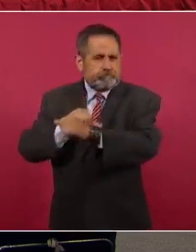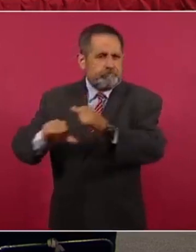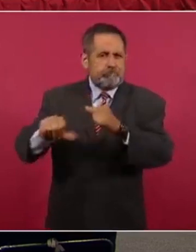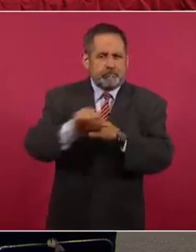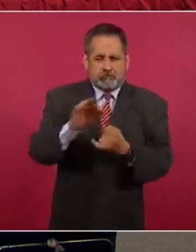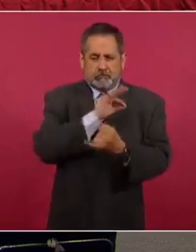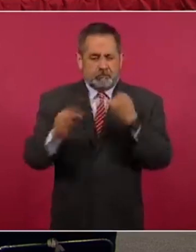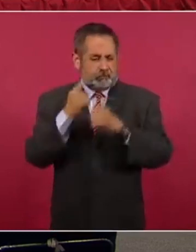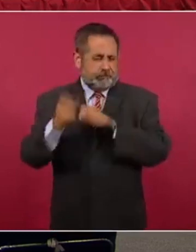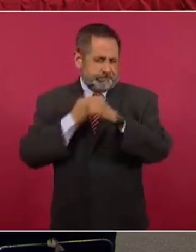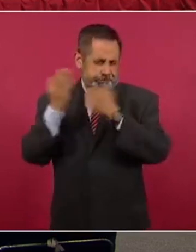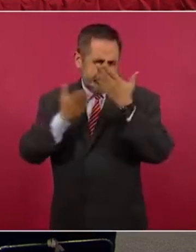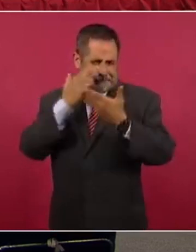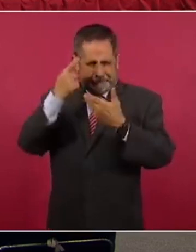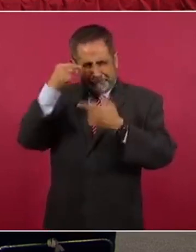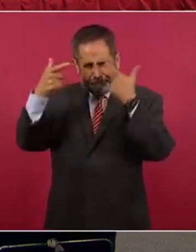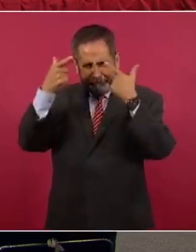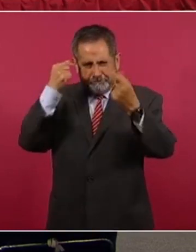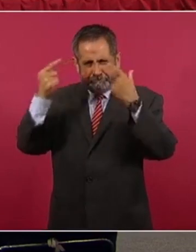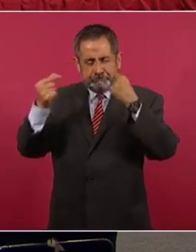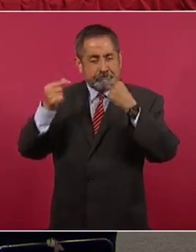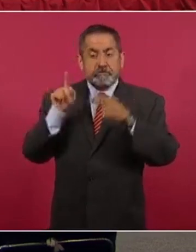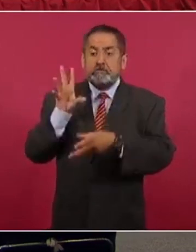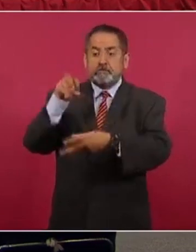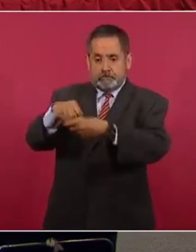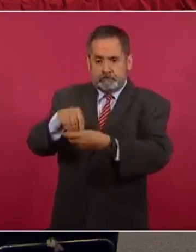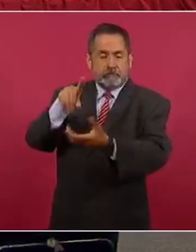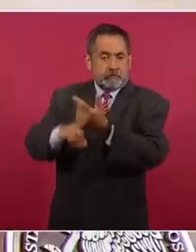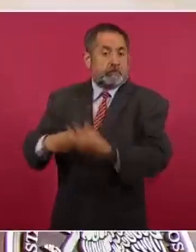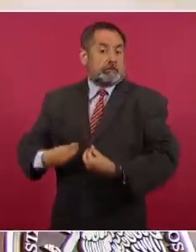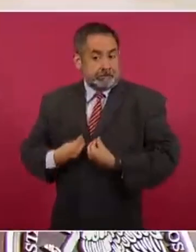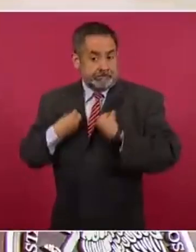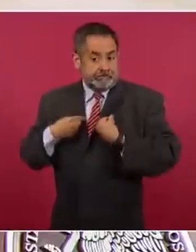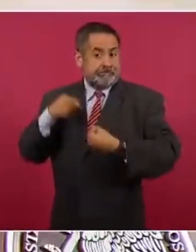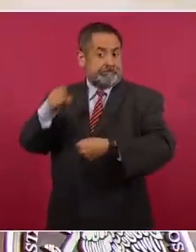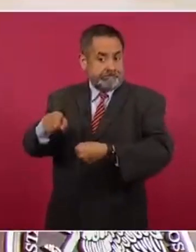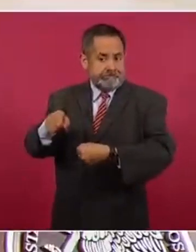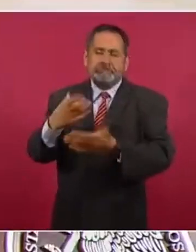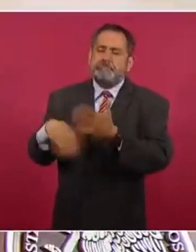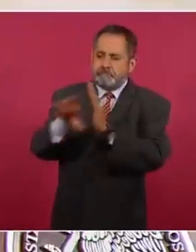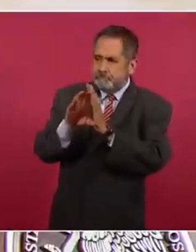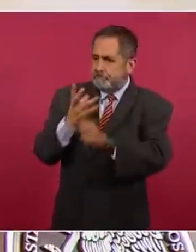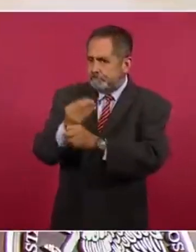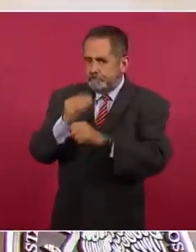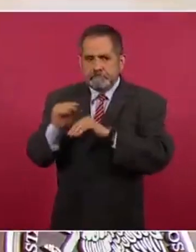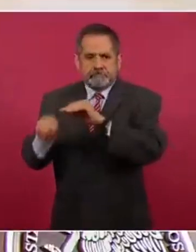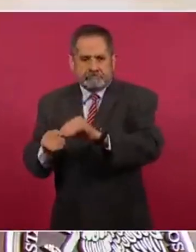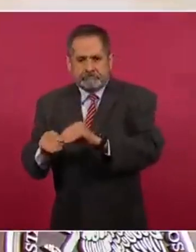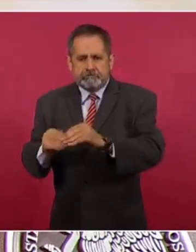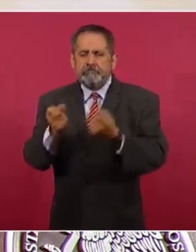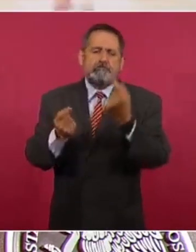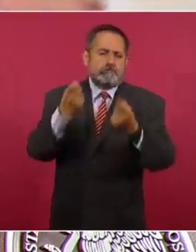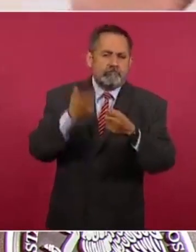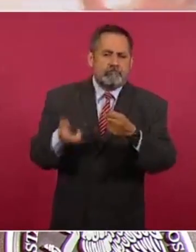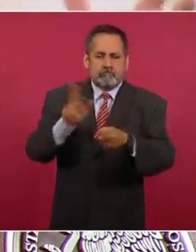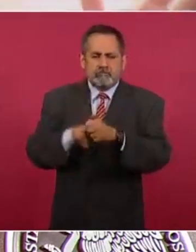año, su última etapa antes de terminar la especialidad, viven en estos hospitales. En algunos casos son